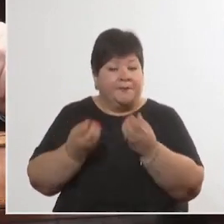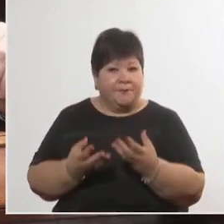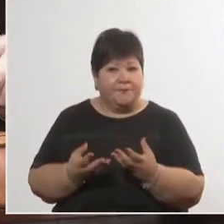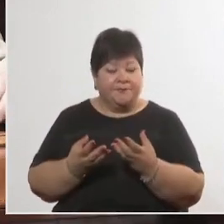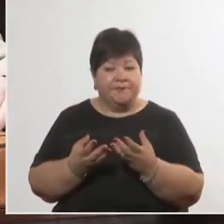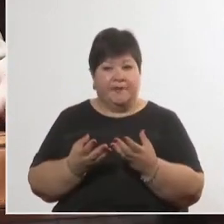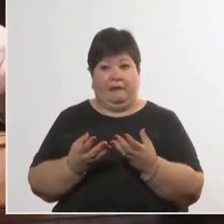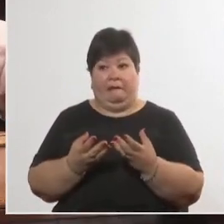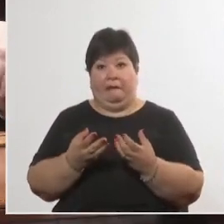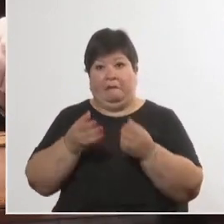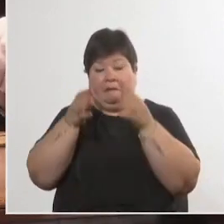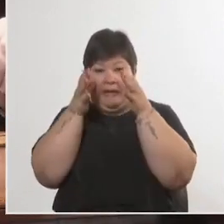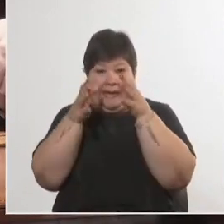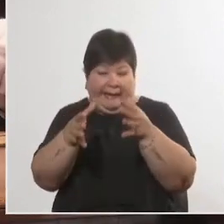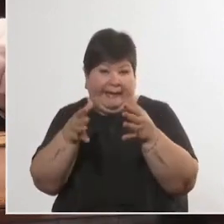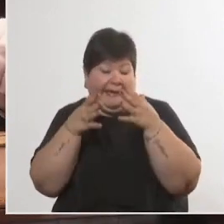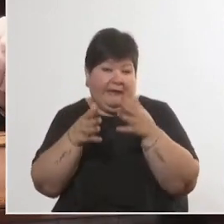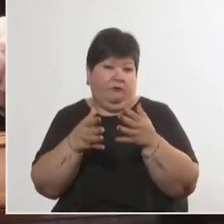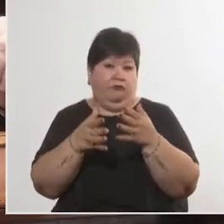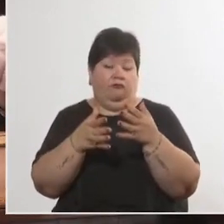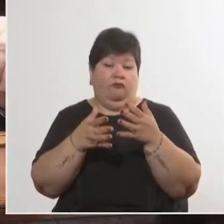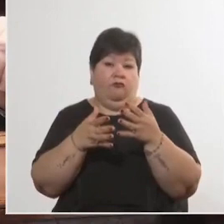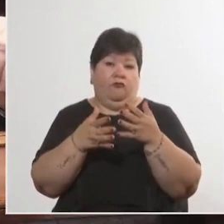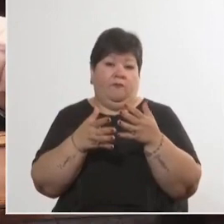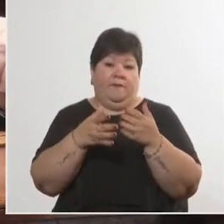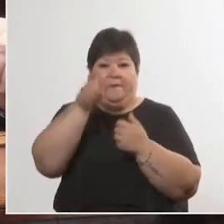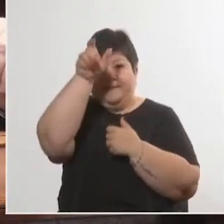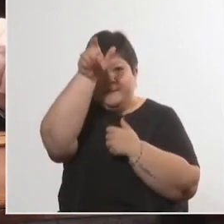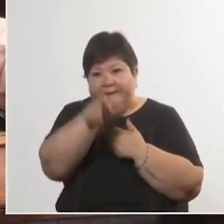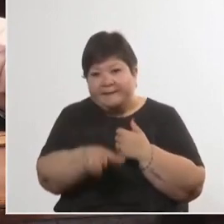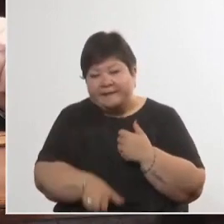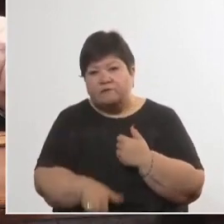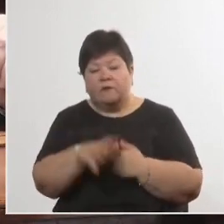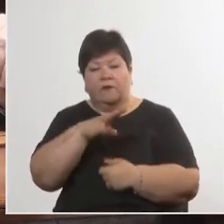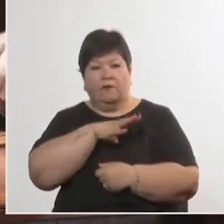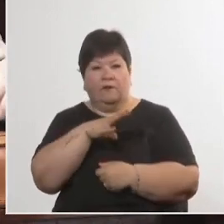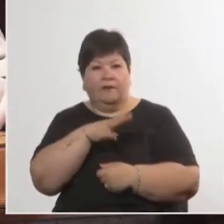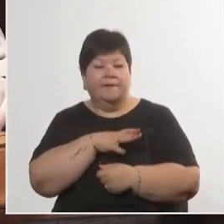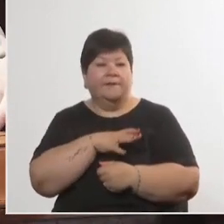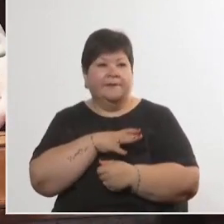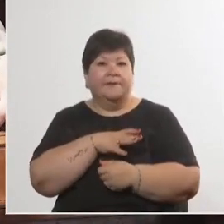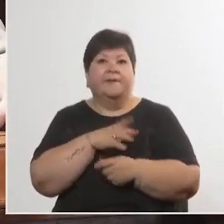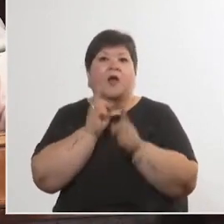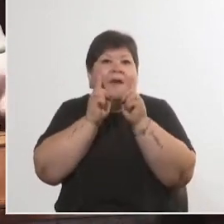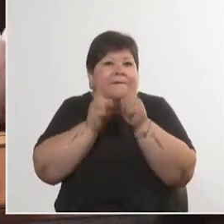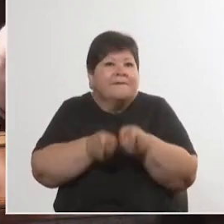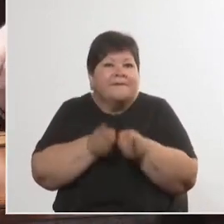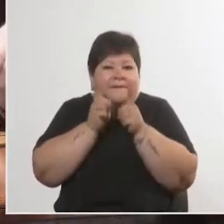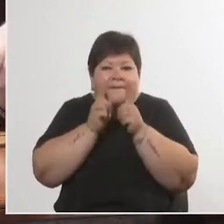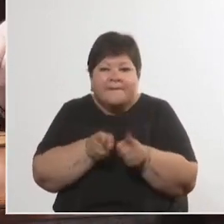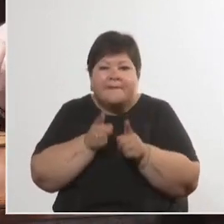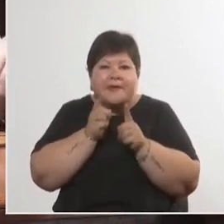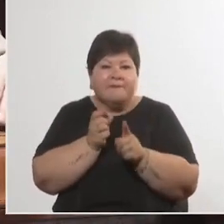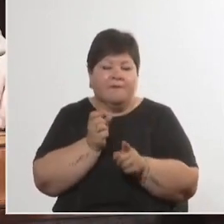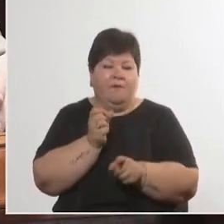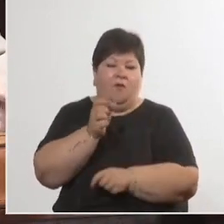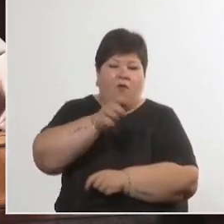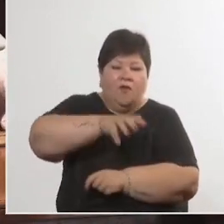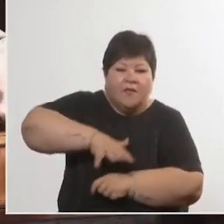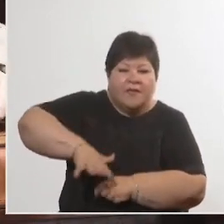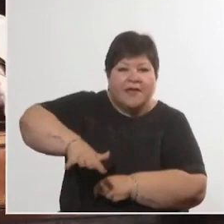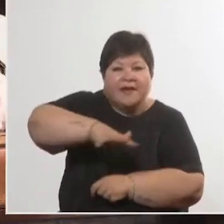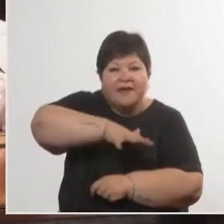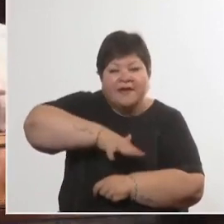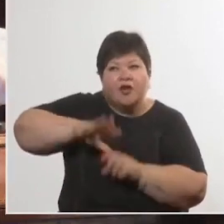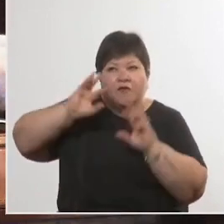la integridad física de los voluntarios esa lucha se realiza en el propio terreno donde se genera la violencia